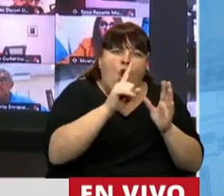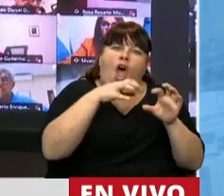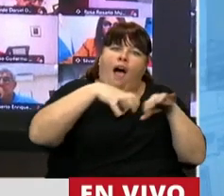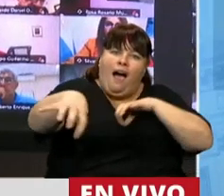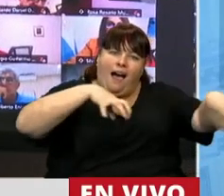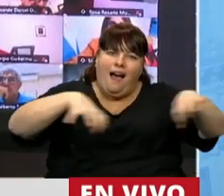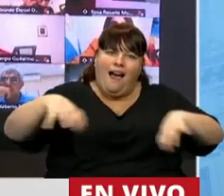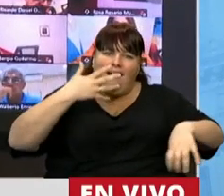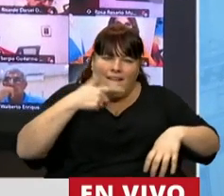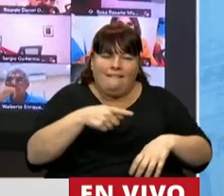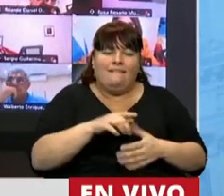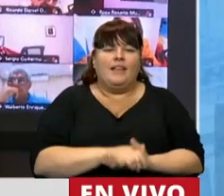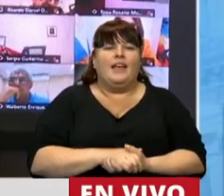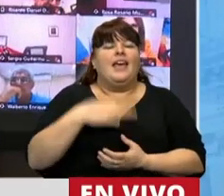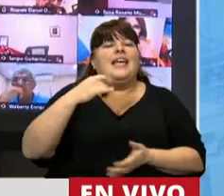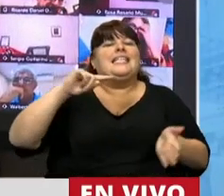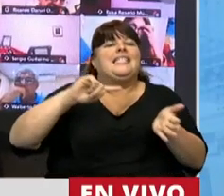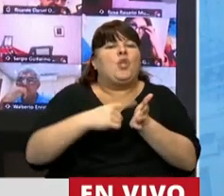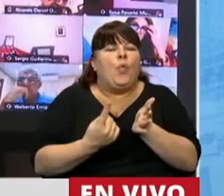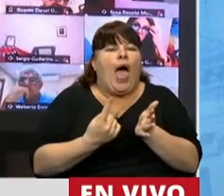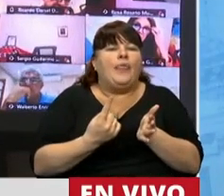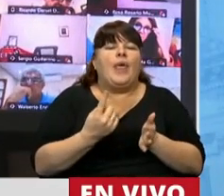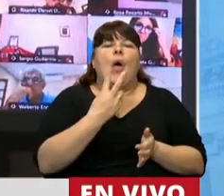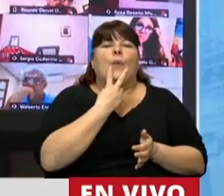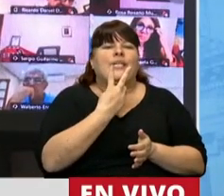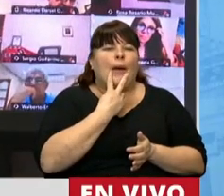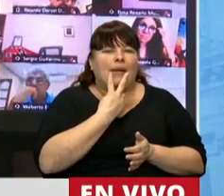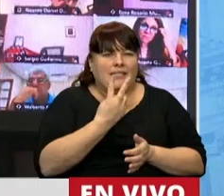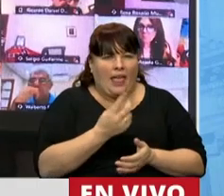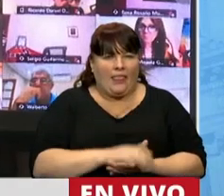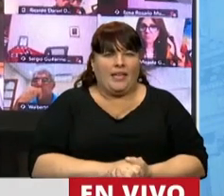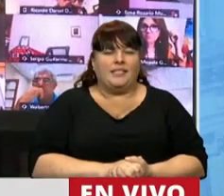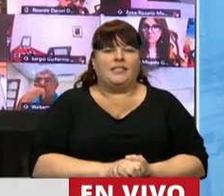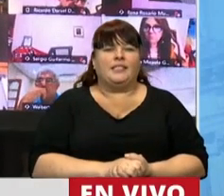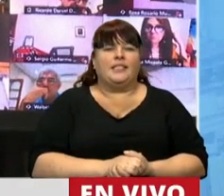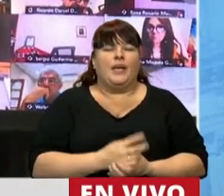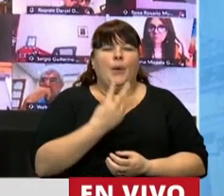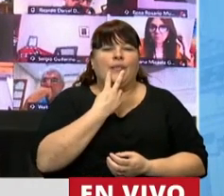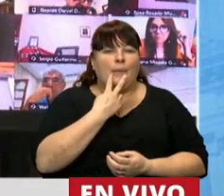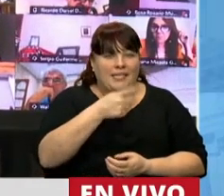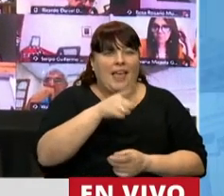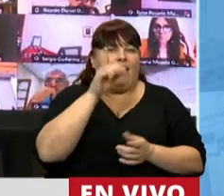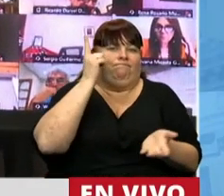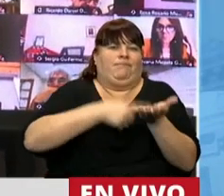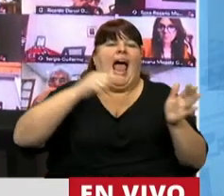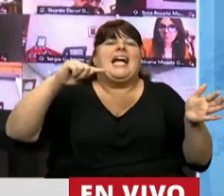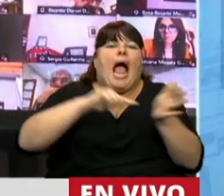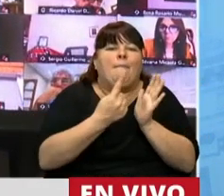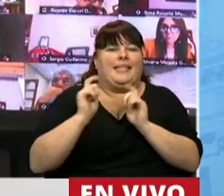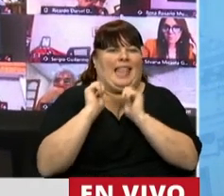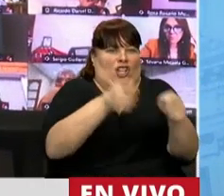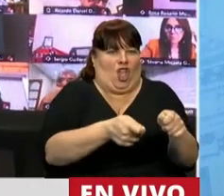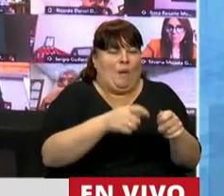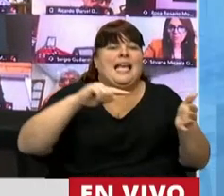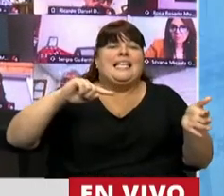Luis, siguiendo este mismo criterio de alteridad, de alternancia, de alternativa, de una ciudad distinta, de proyectar